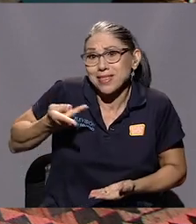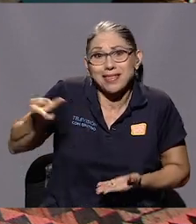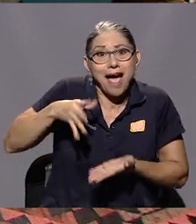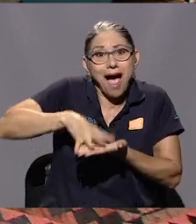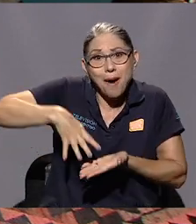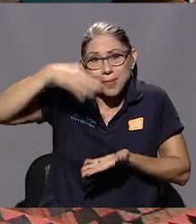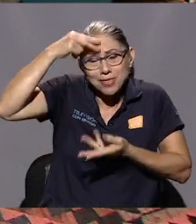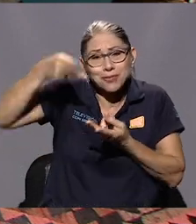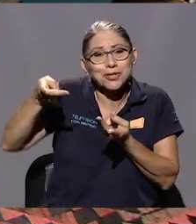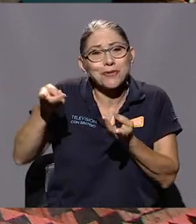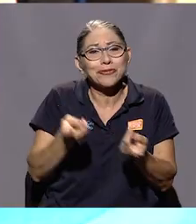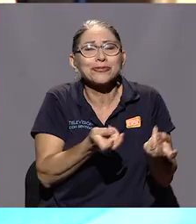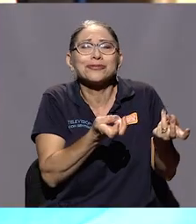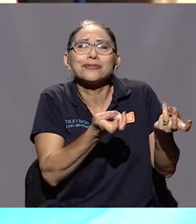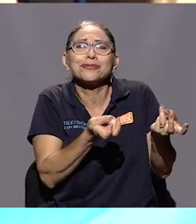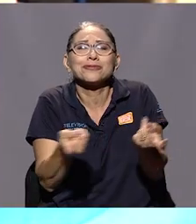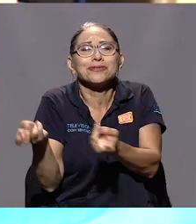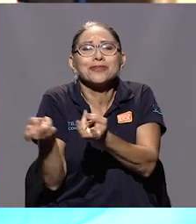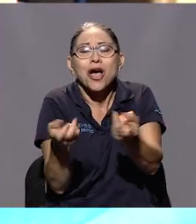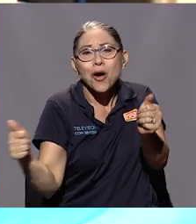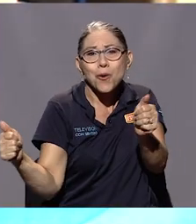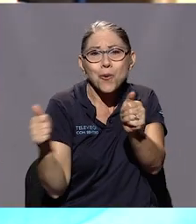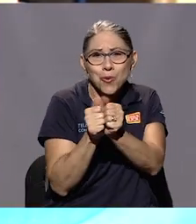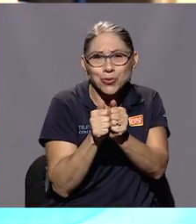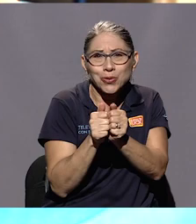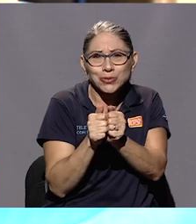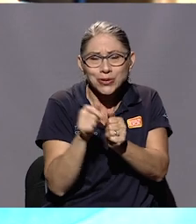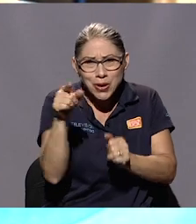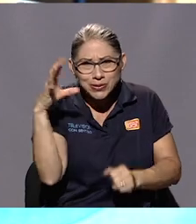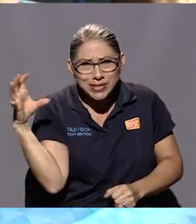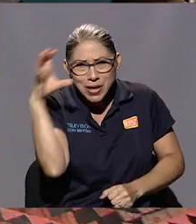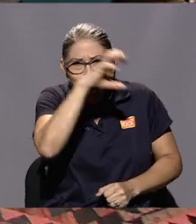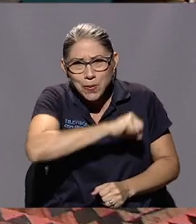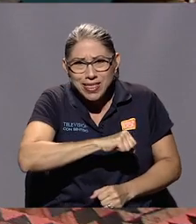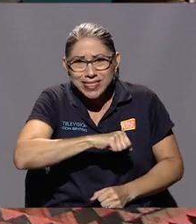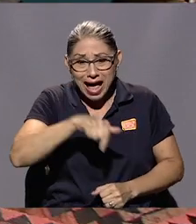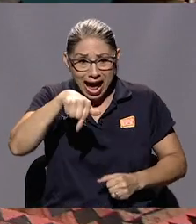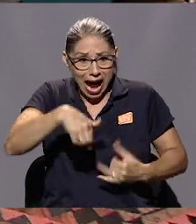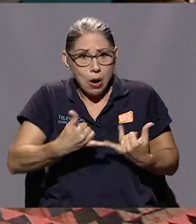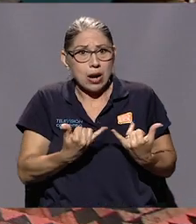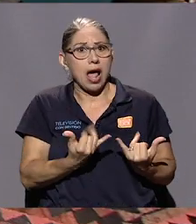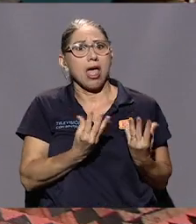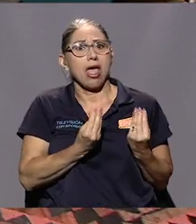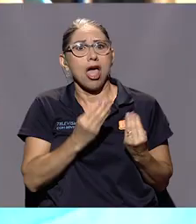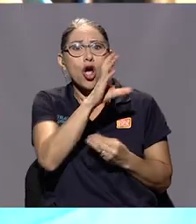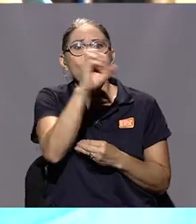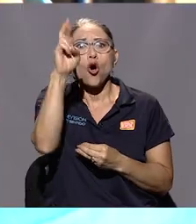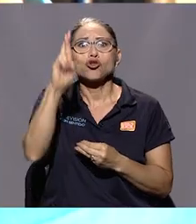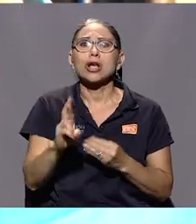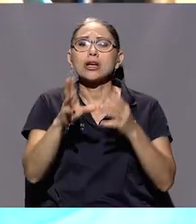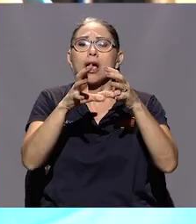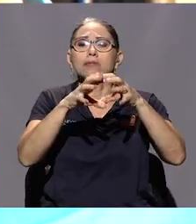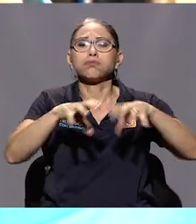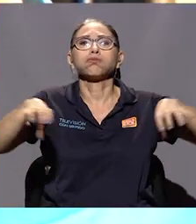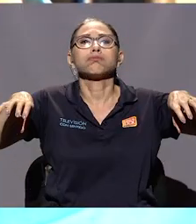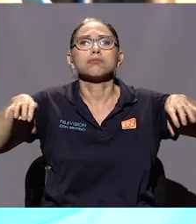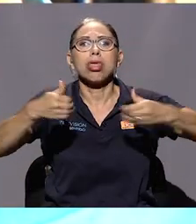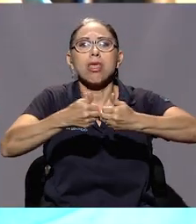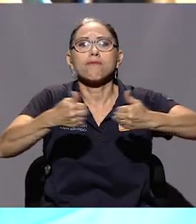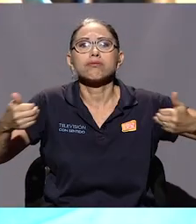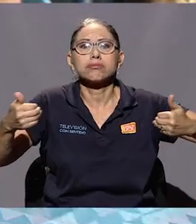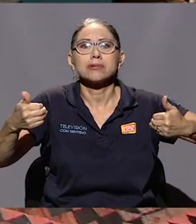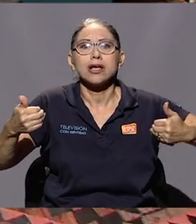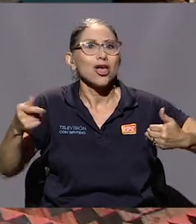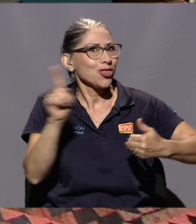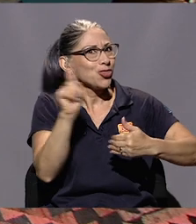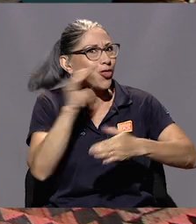seguramente aprendimos a patinar juntos? ¿Te das cuenta que eso es lo que te aterra? Hoy una Costa Rica partida en dos, en donde ya no